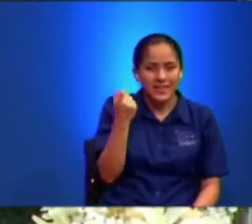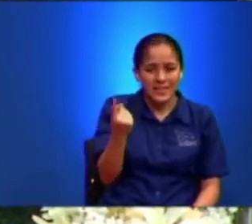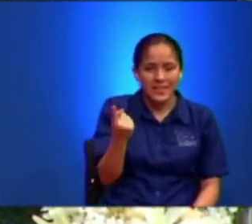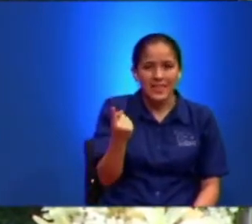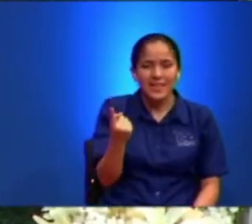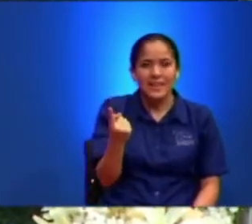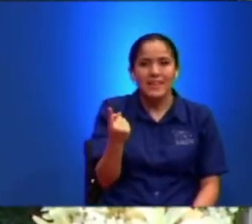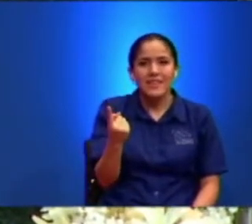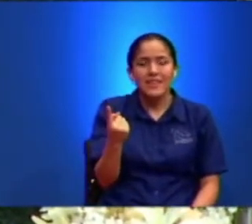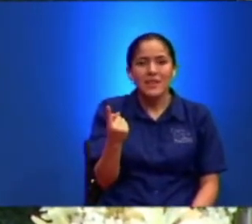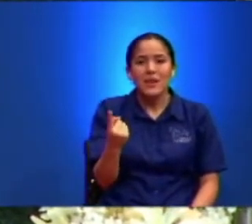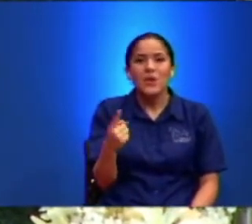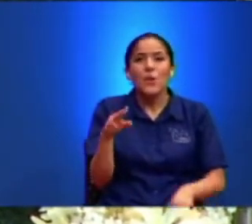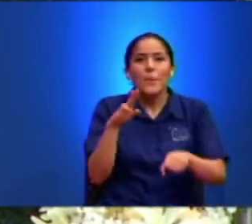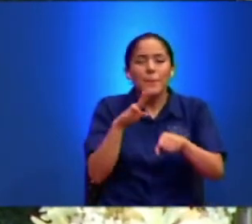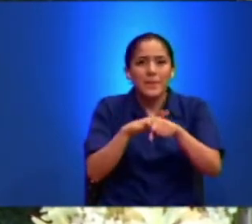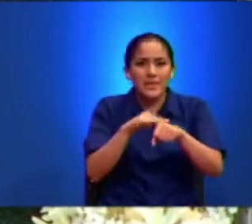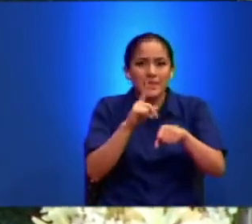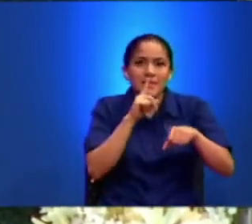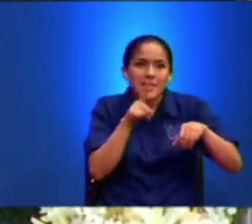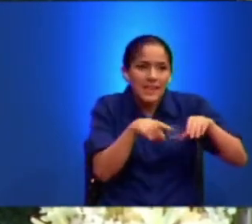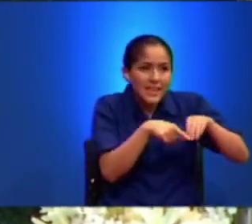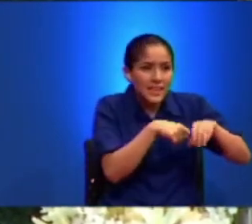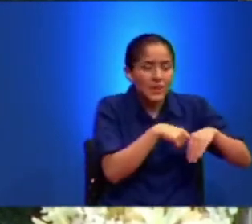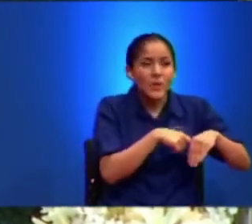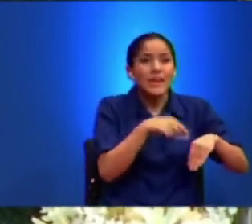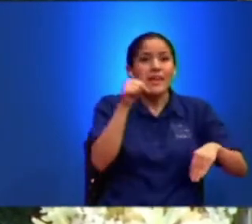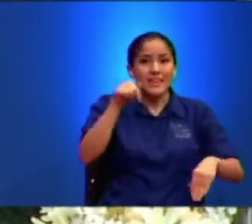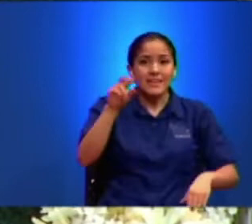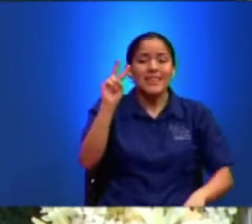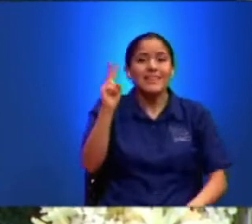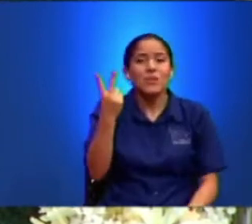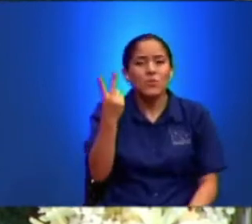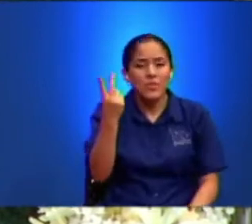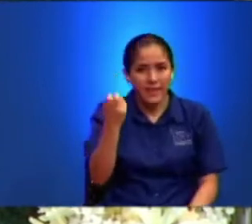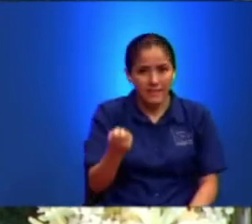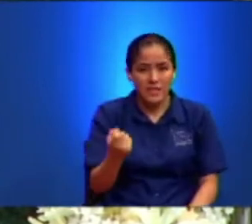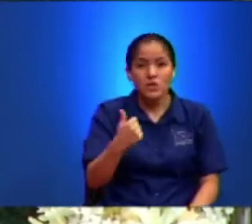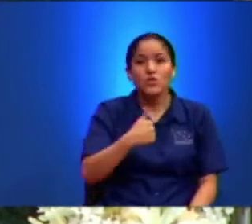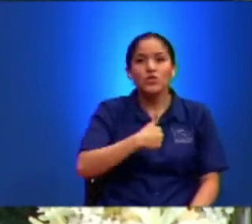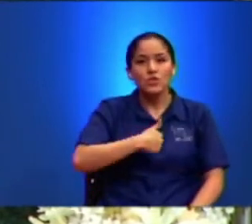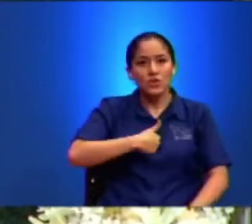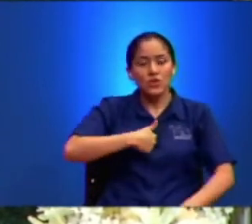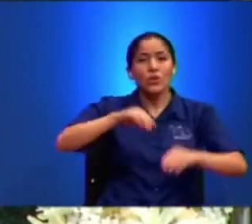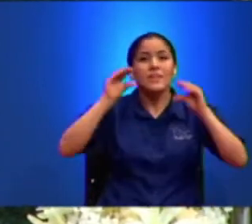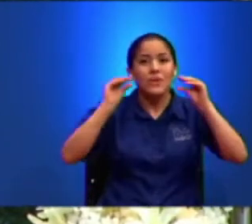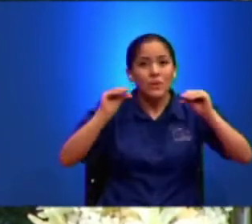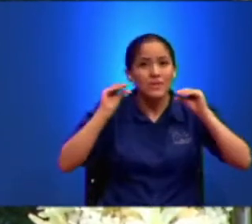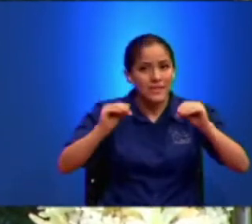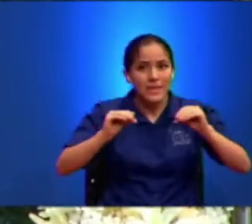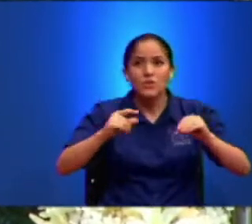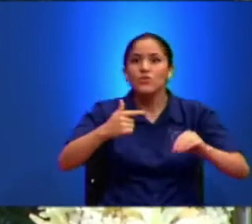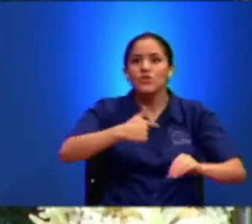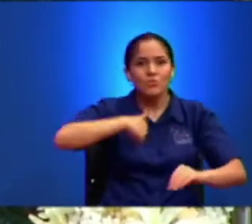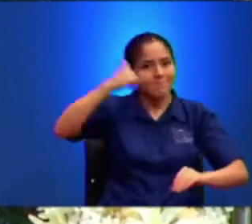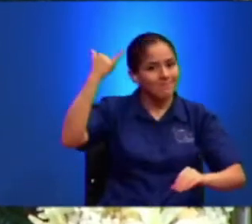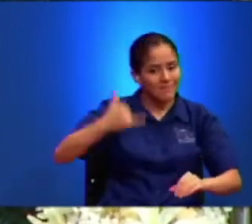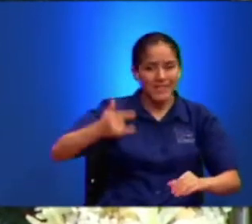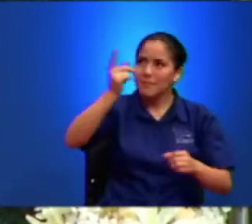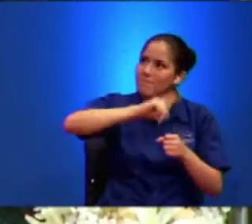Estaba Diciendo Me Voy A Morir Esta Es La Segunda Vez Que Se Los Digo Se Los Enseño Ya Me Toca Irme